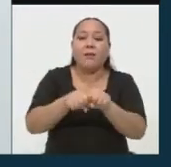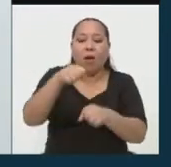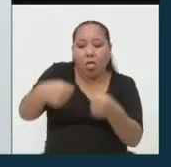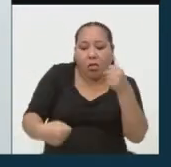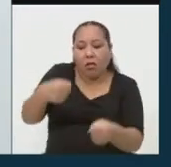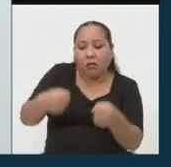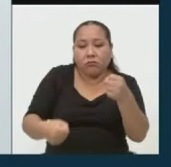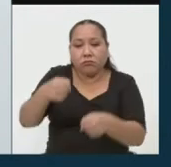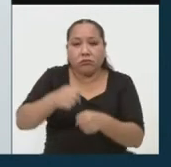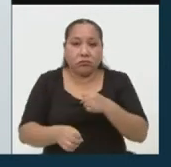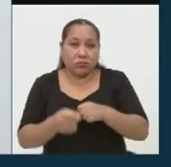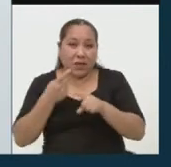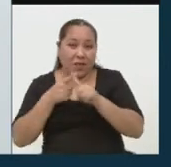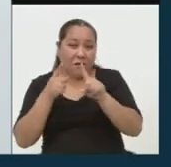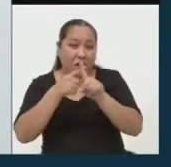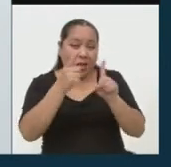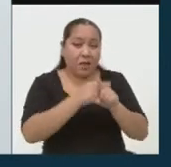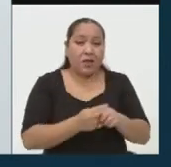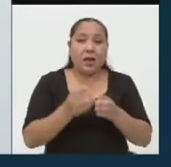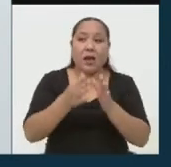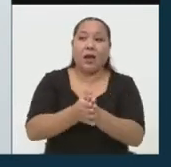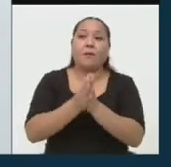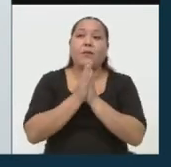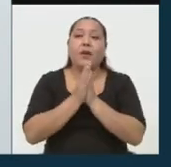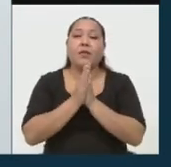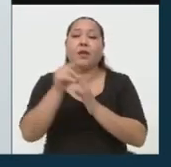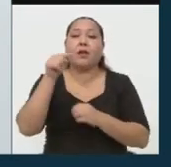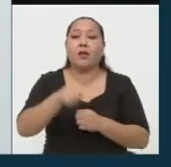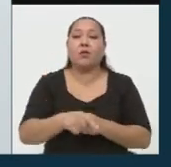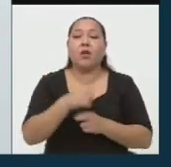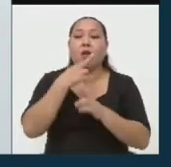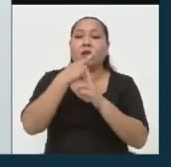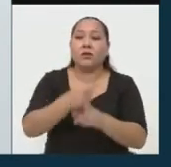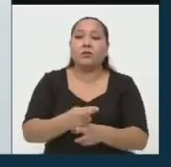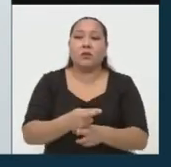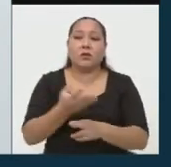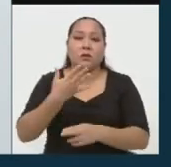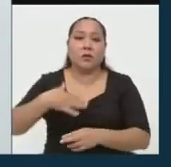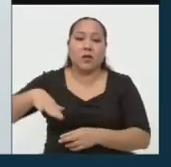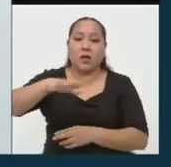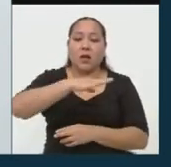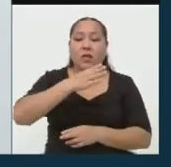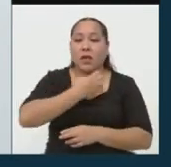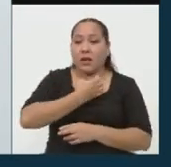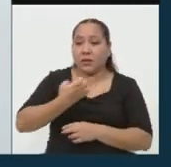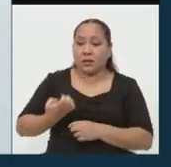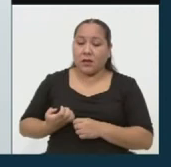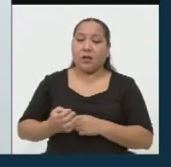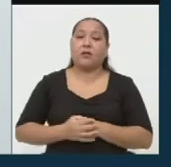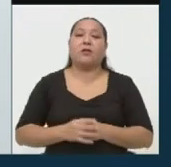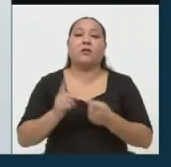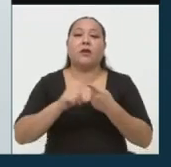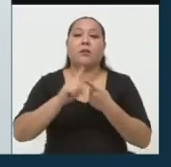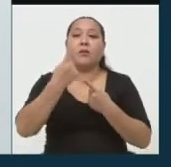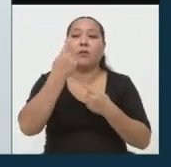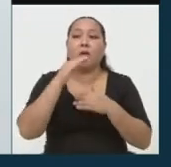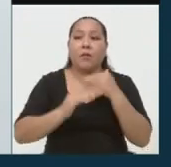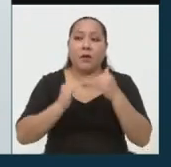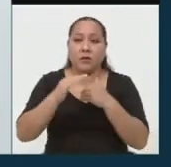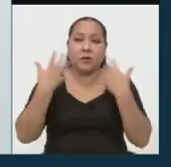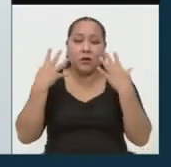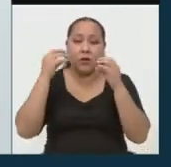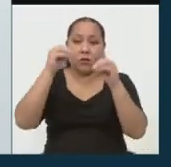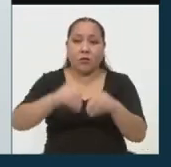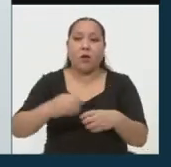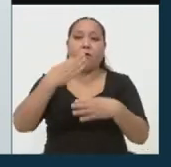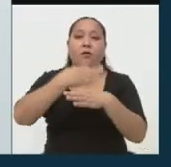canillitas, etcétera, que piden una respuesta por parte del Estado. El primer paso se ha dado con la